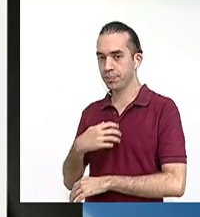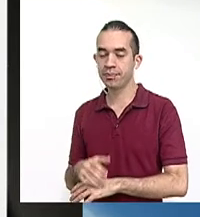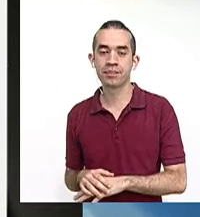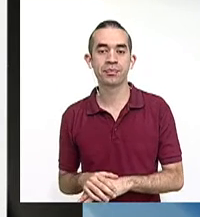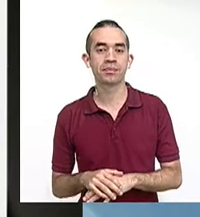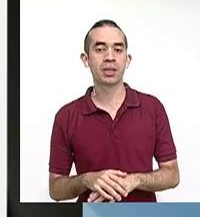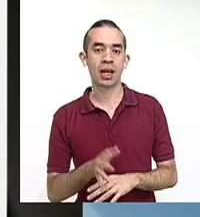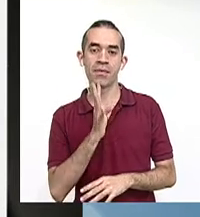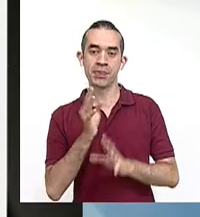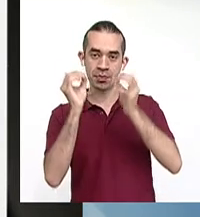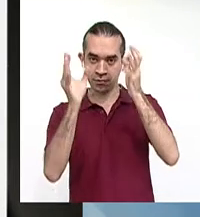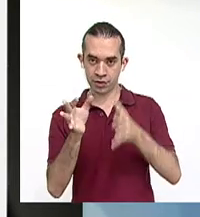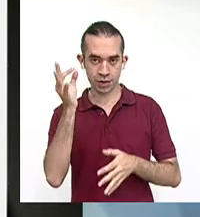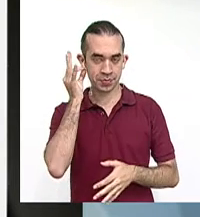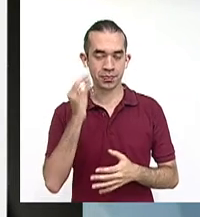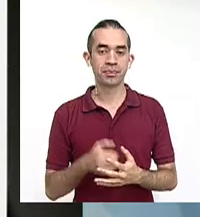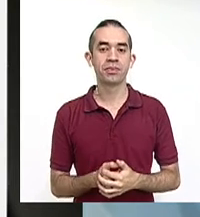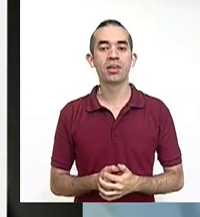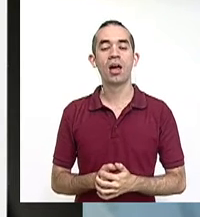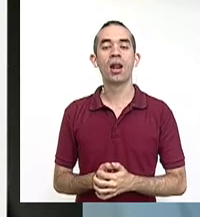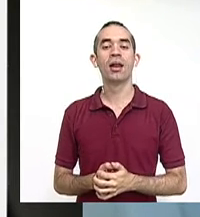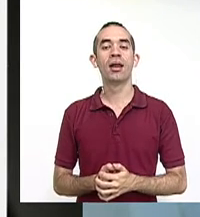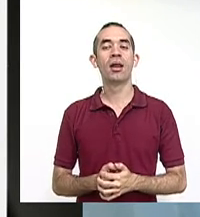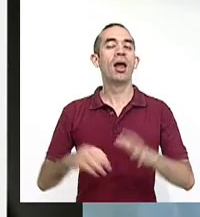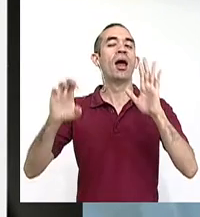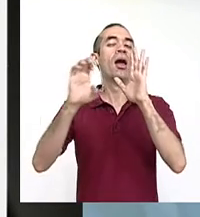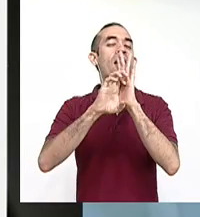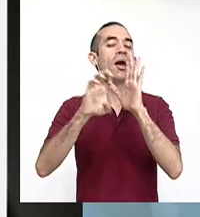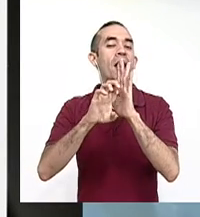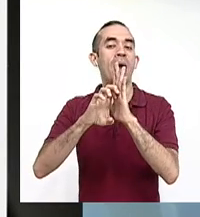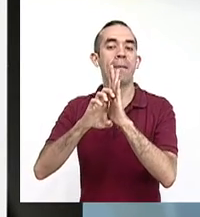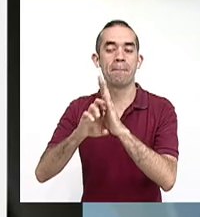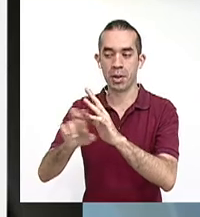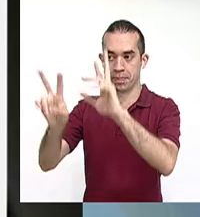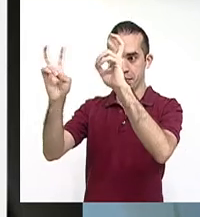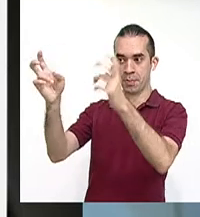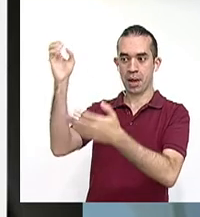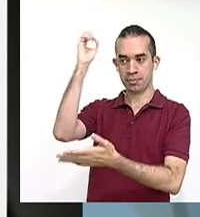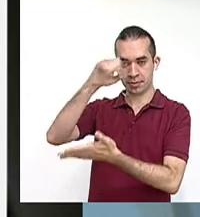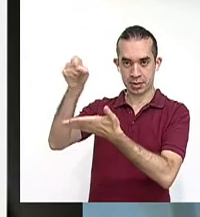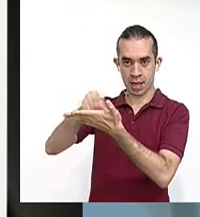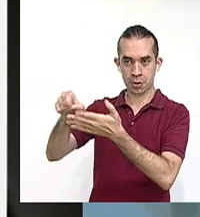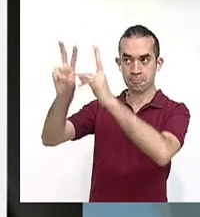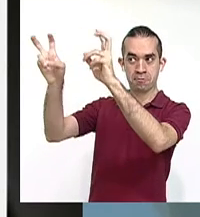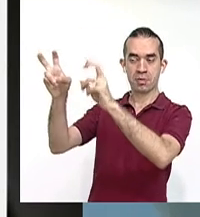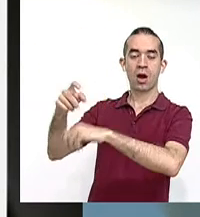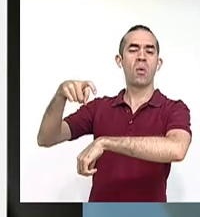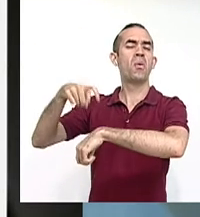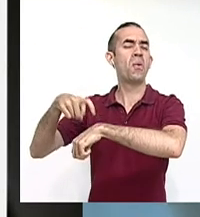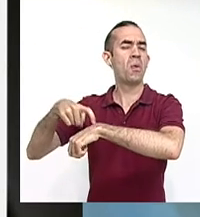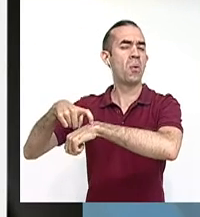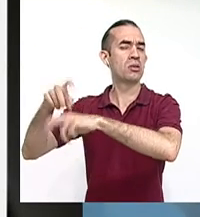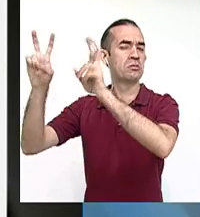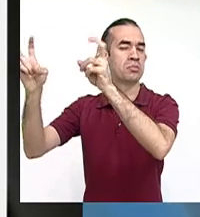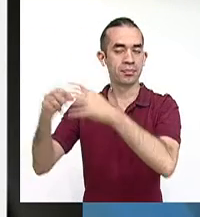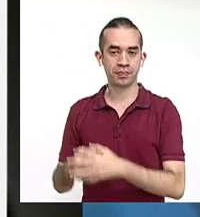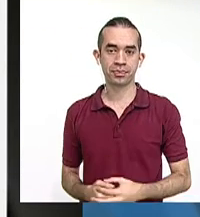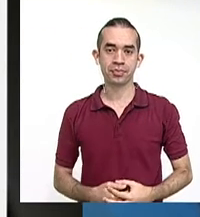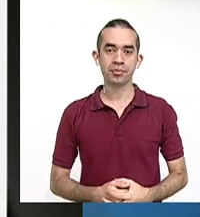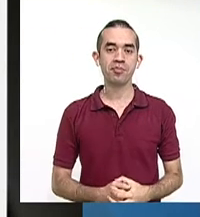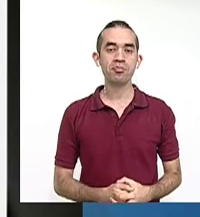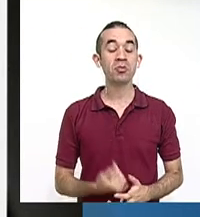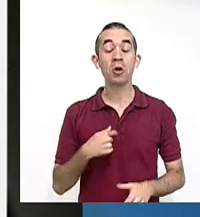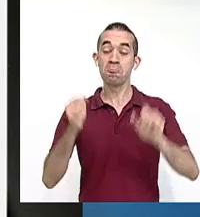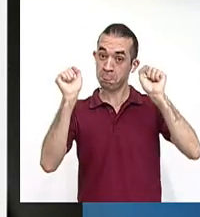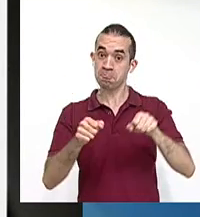Veamos un ejemplo. Tomado del texto ensayístico, ¿Qué hora es? Me siento capaz de entrar